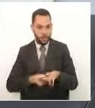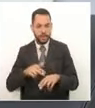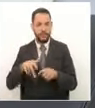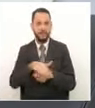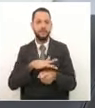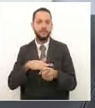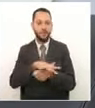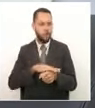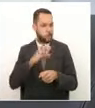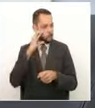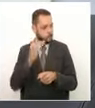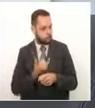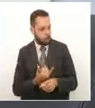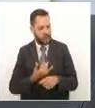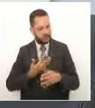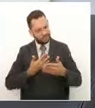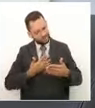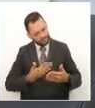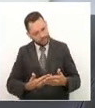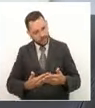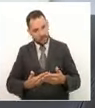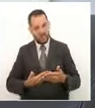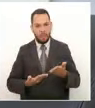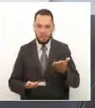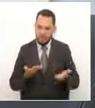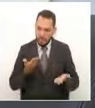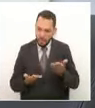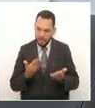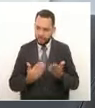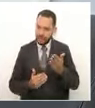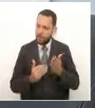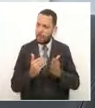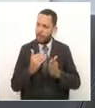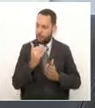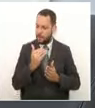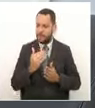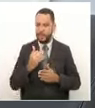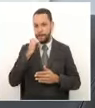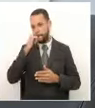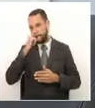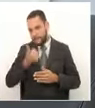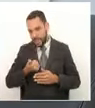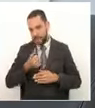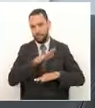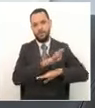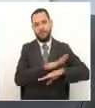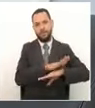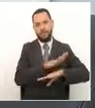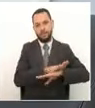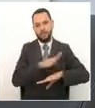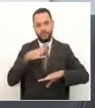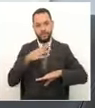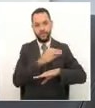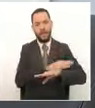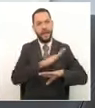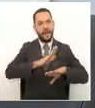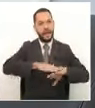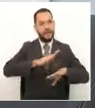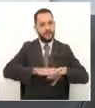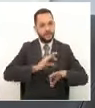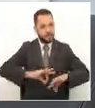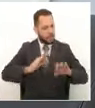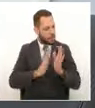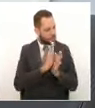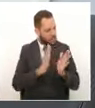Aspiramos entonces que esa cifra pueda subir un poco, pero solo hasta el día de mañana en la tarde tendremos ya una información mucho más precisa.